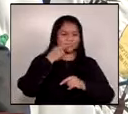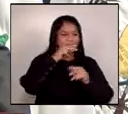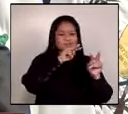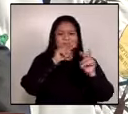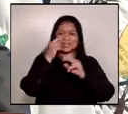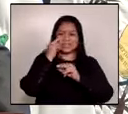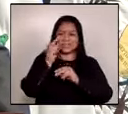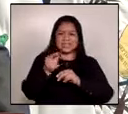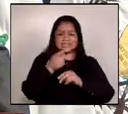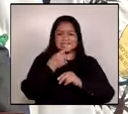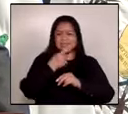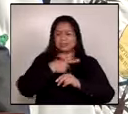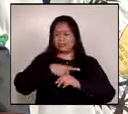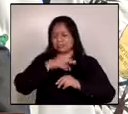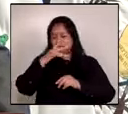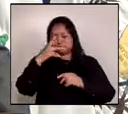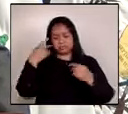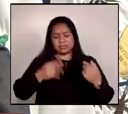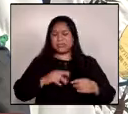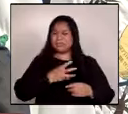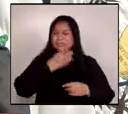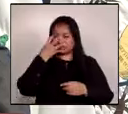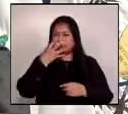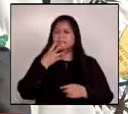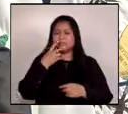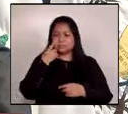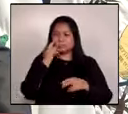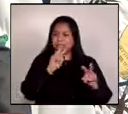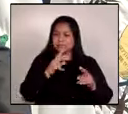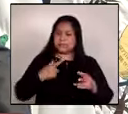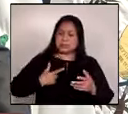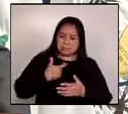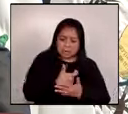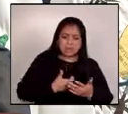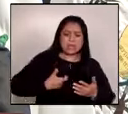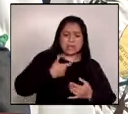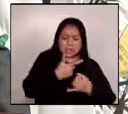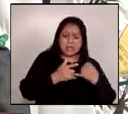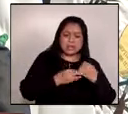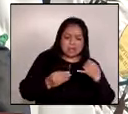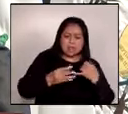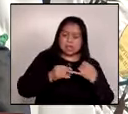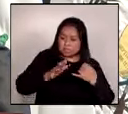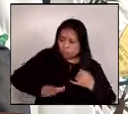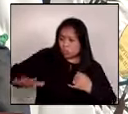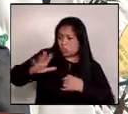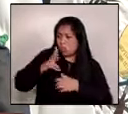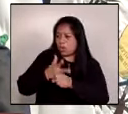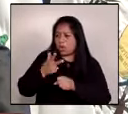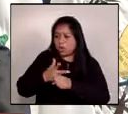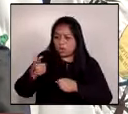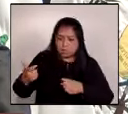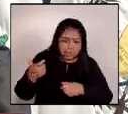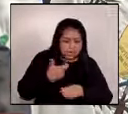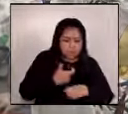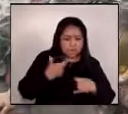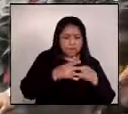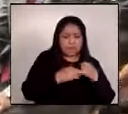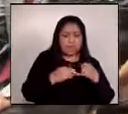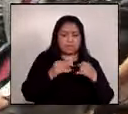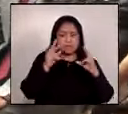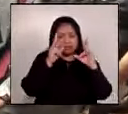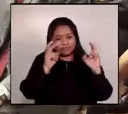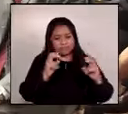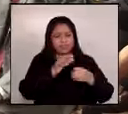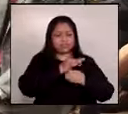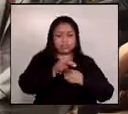que con los impuestos que paga toda la ciudadanía, en el contexto de un